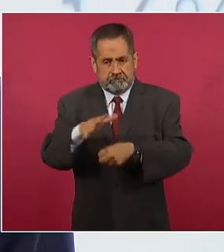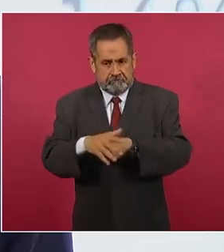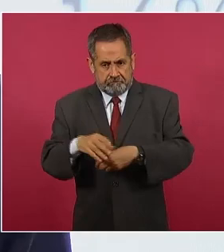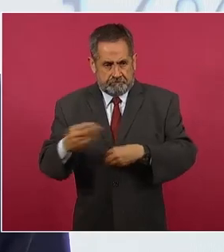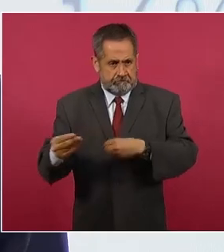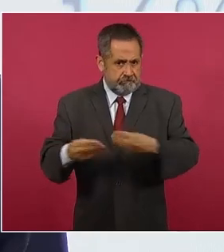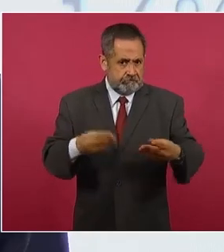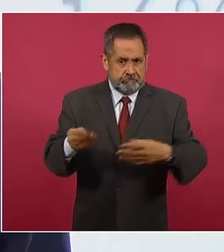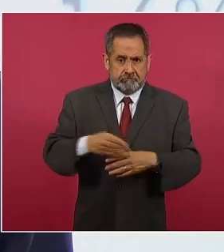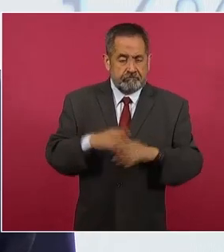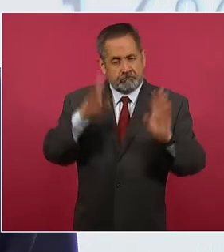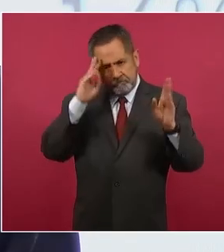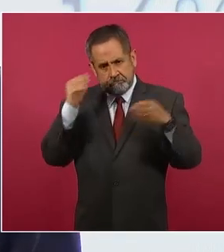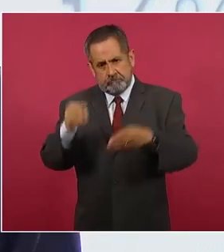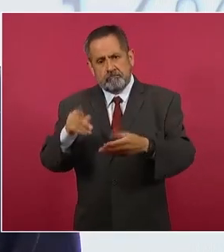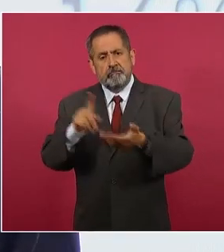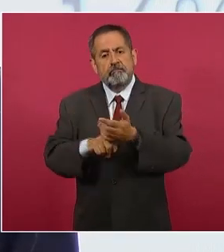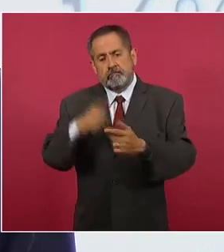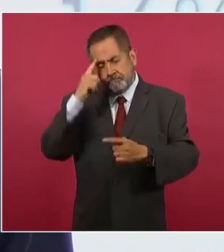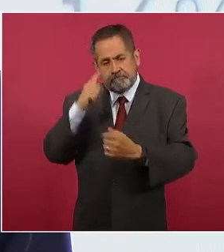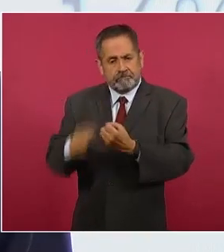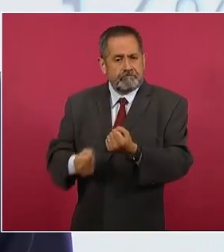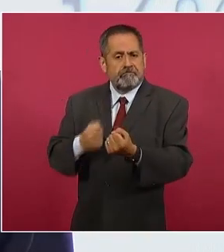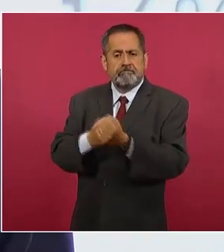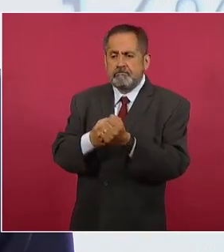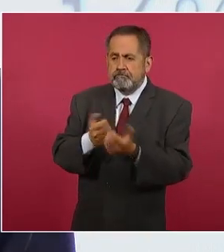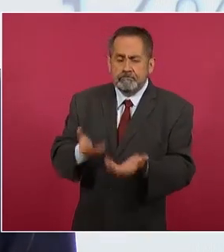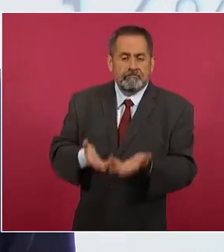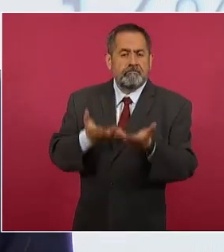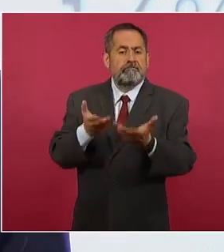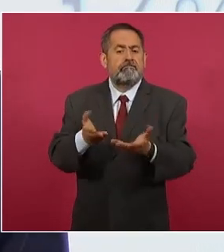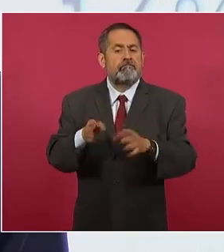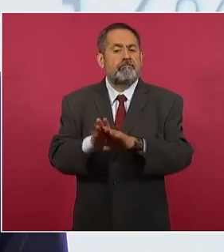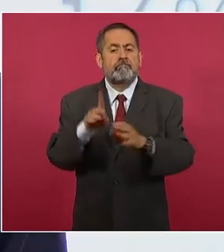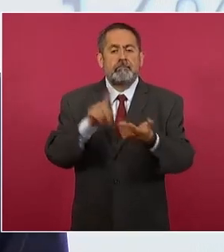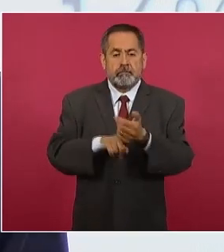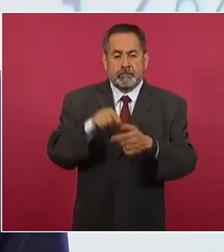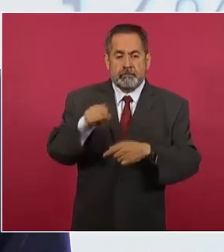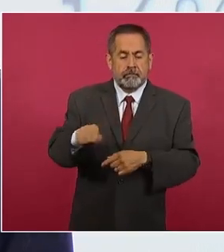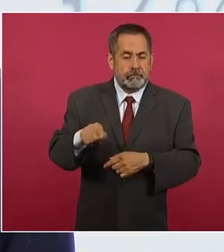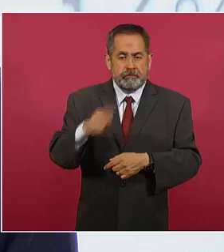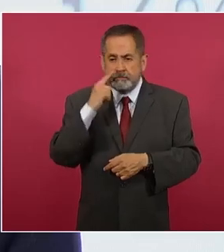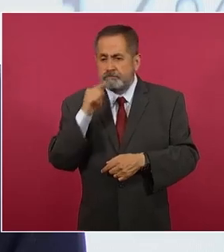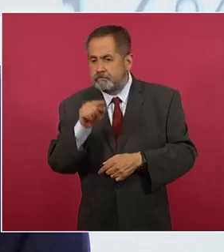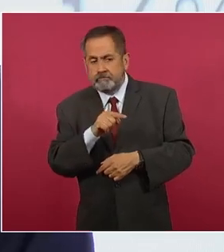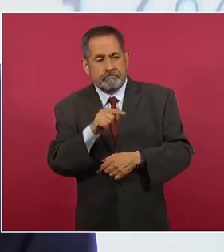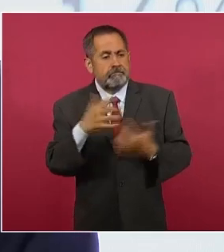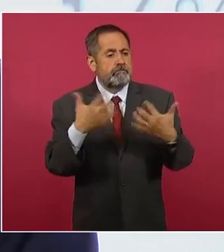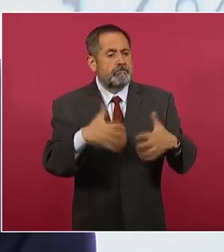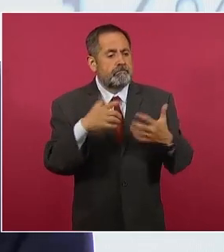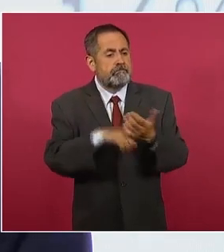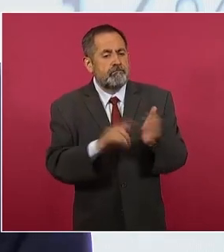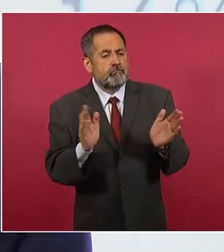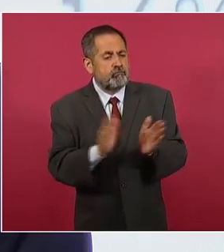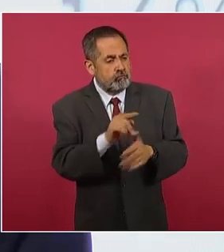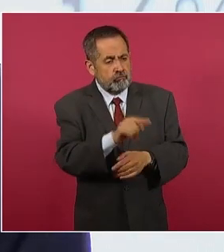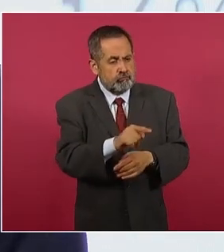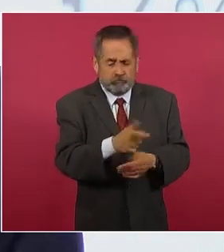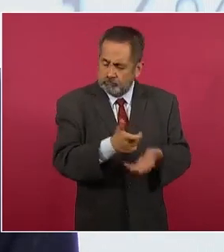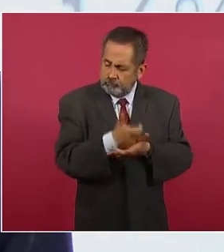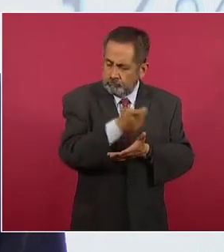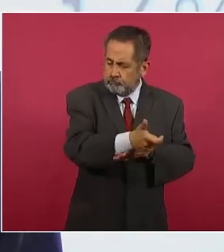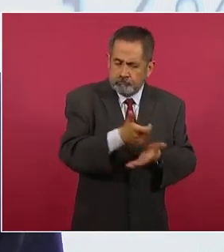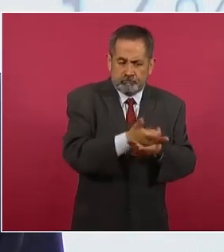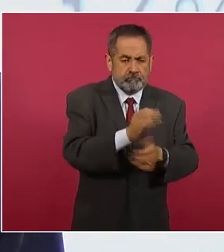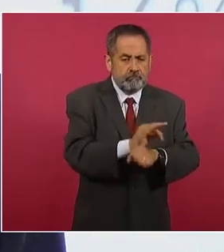precisamente orientados a fortalecer oferta, sobre todo en los pequeños productores, también está